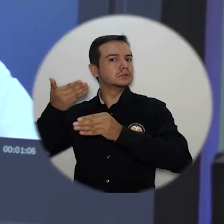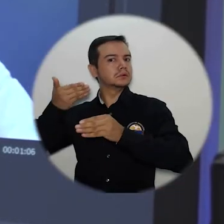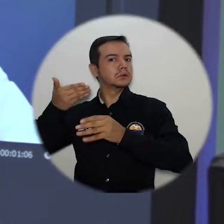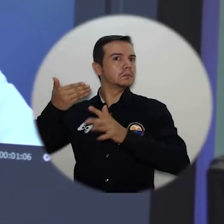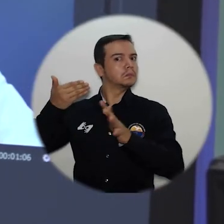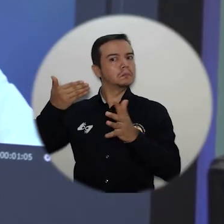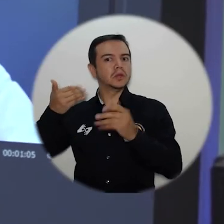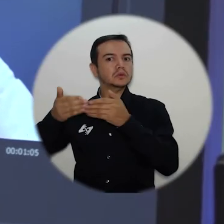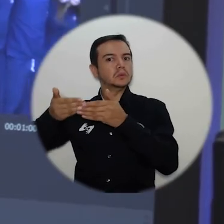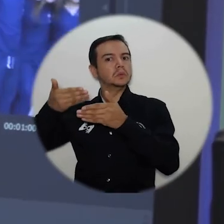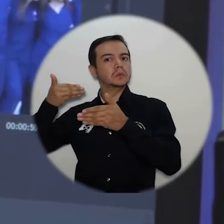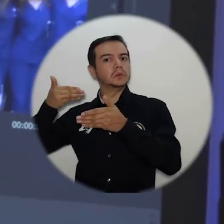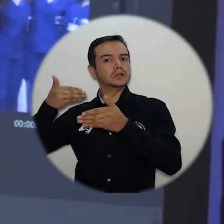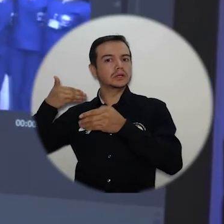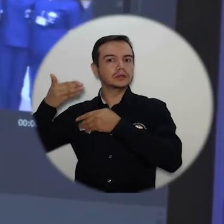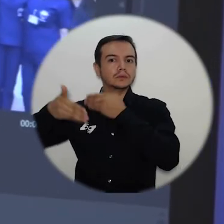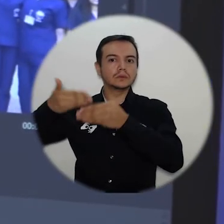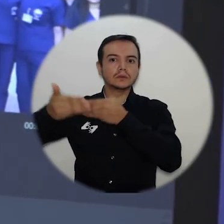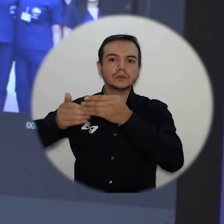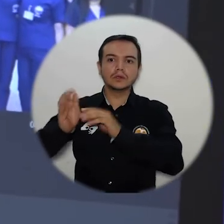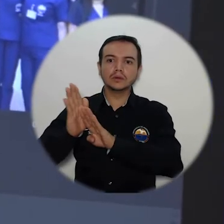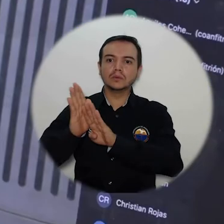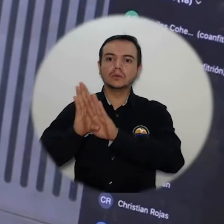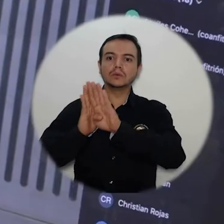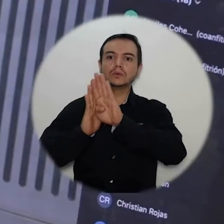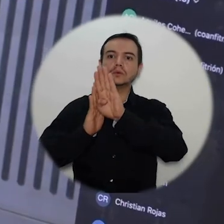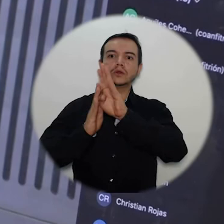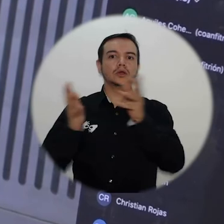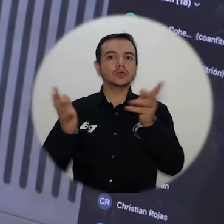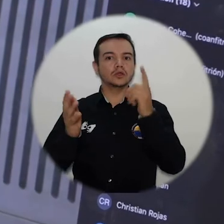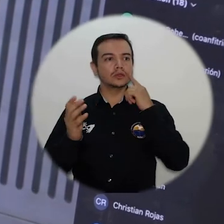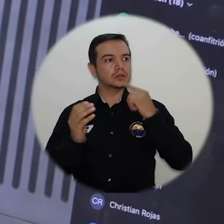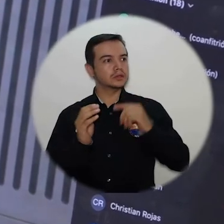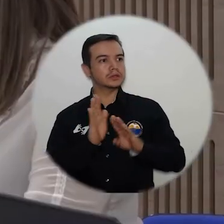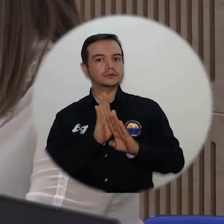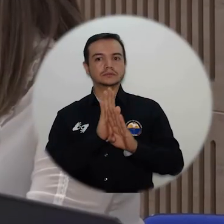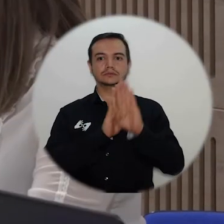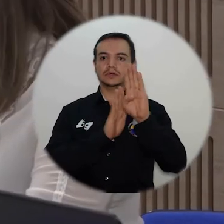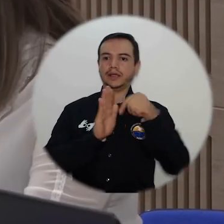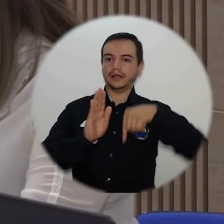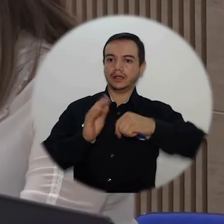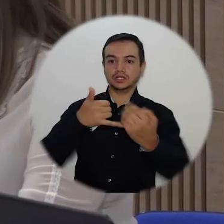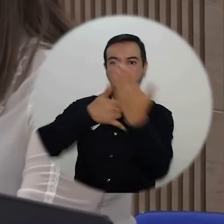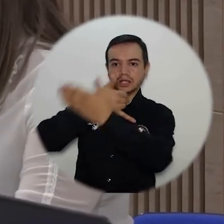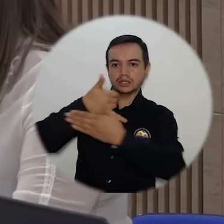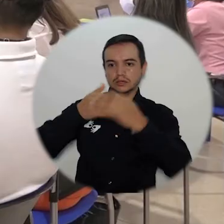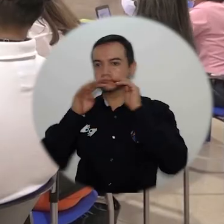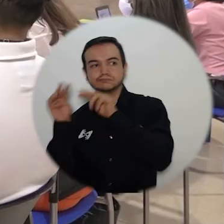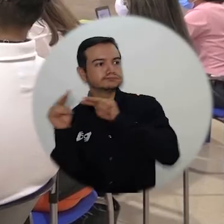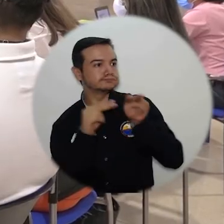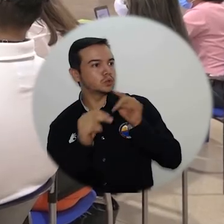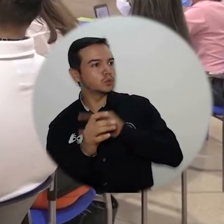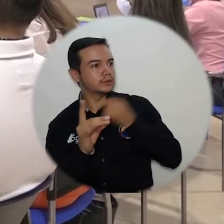produce la alma mater en el desarrollo del territorio y diferentes aspectos donde la universidad, a través de su programa de medicina, genera valor